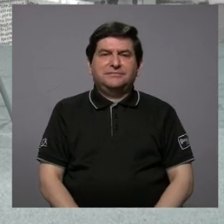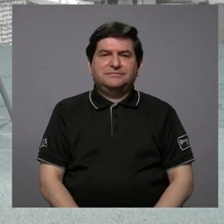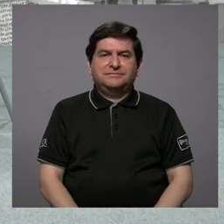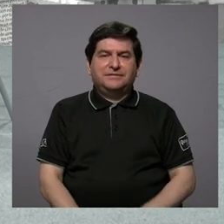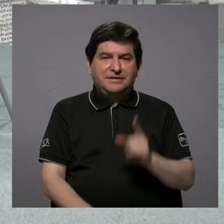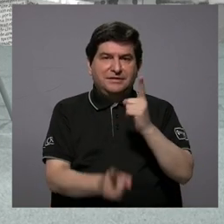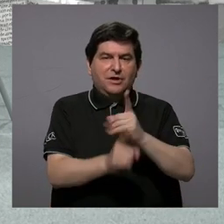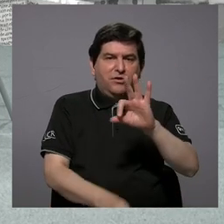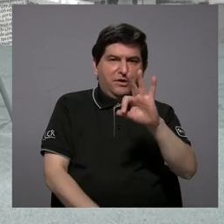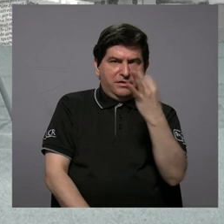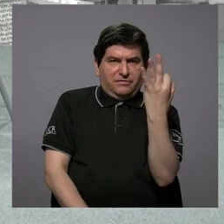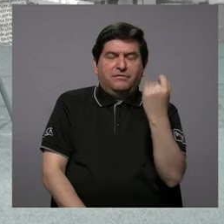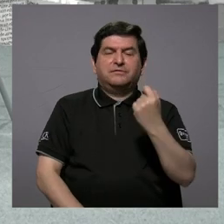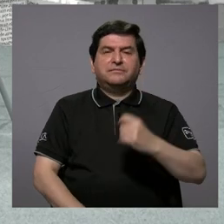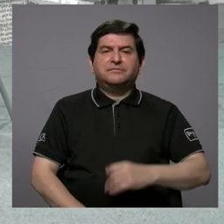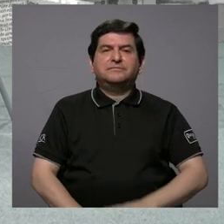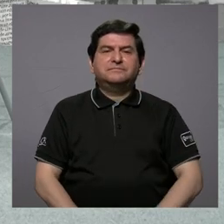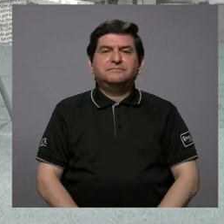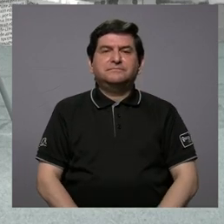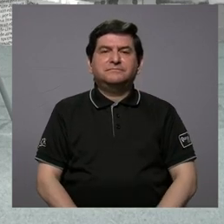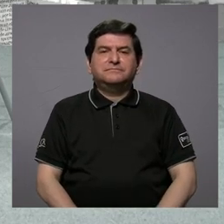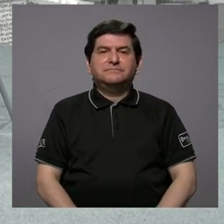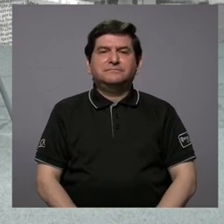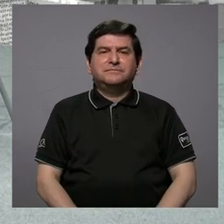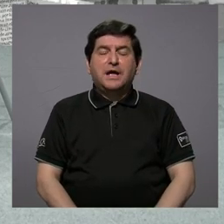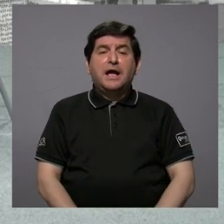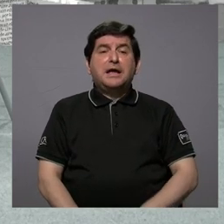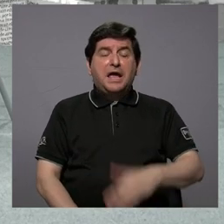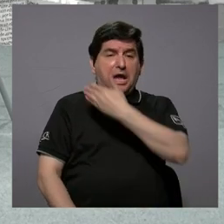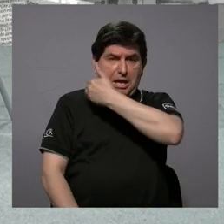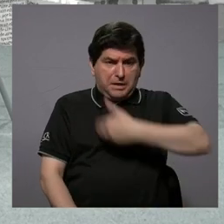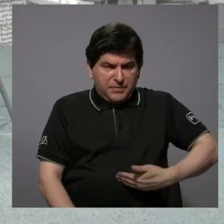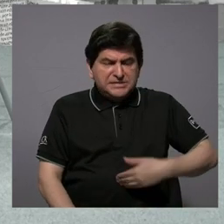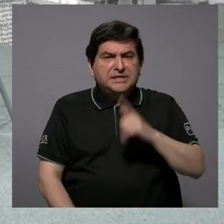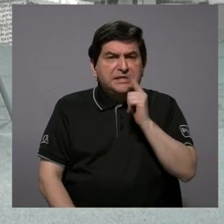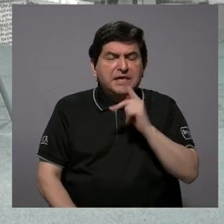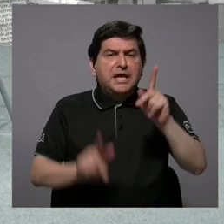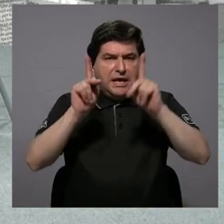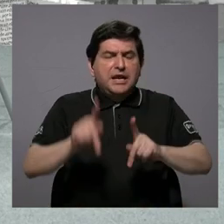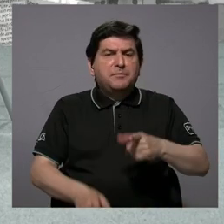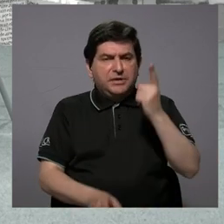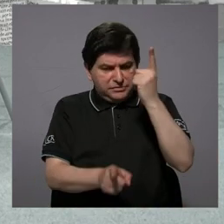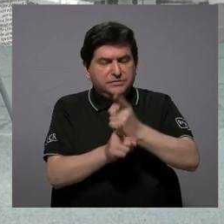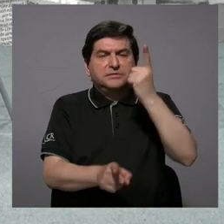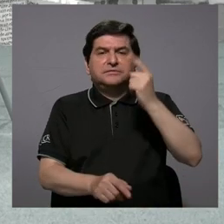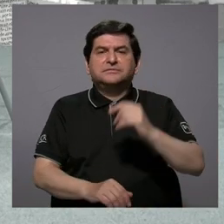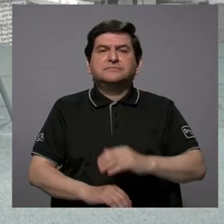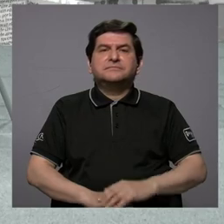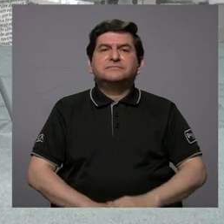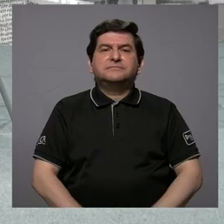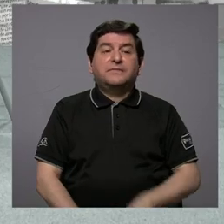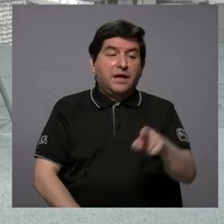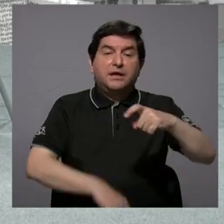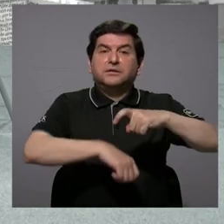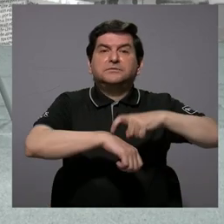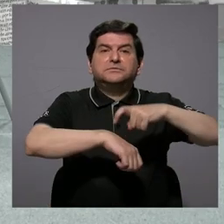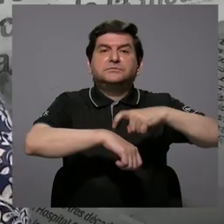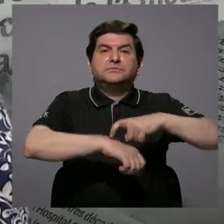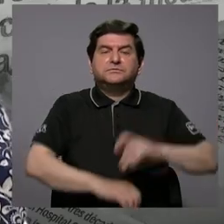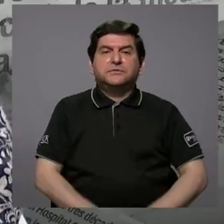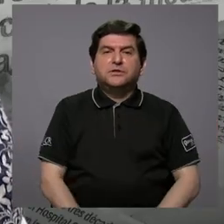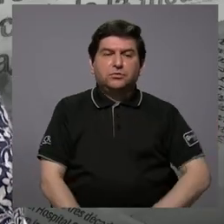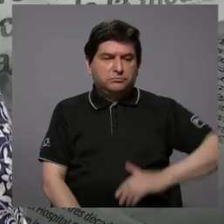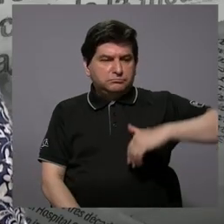debía ser, que el que tenía que quedar de presidente quedara de presidente. Entonces, en ese momento,